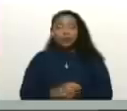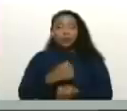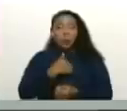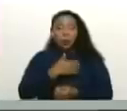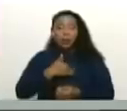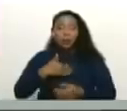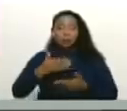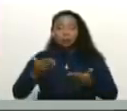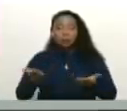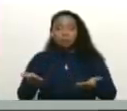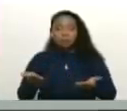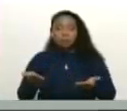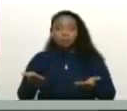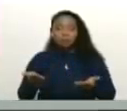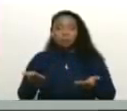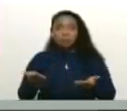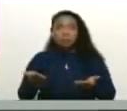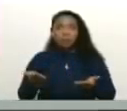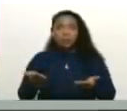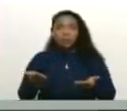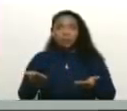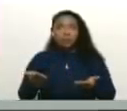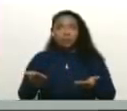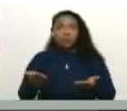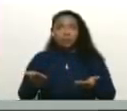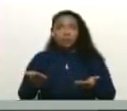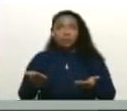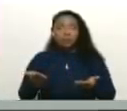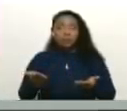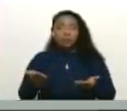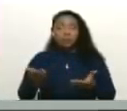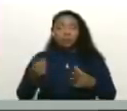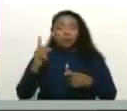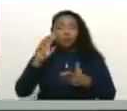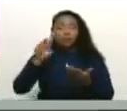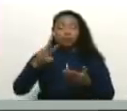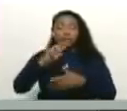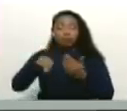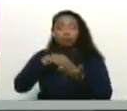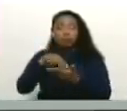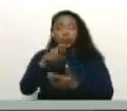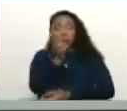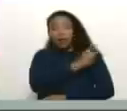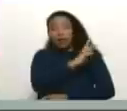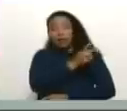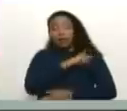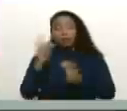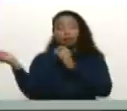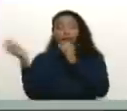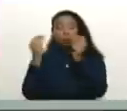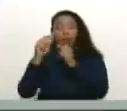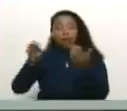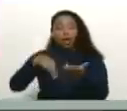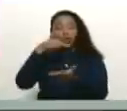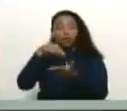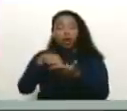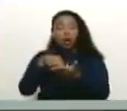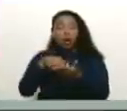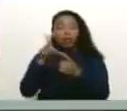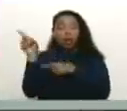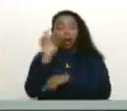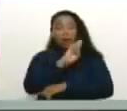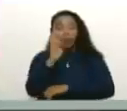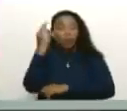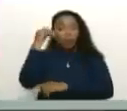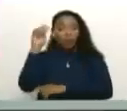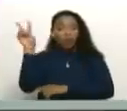el presidente de la Asamblea Nacional y jefe de los diálogos nacionales por parte de la República